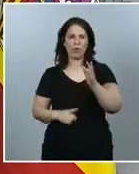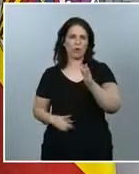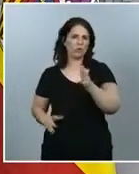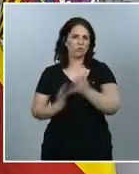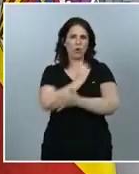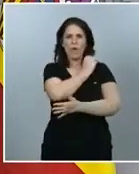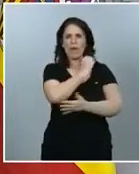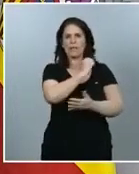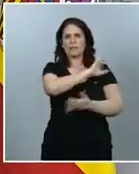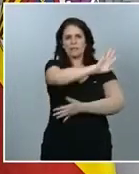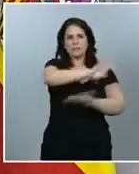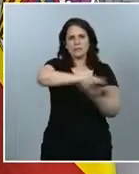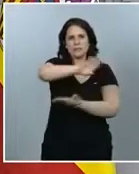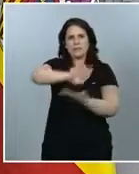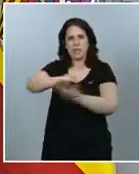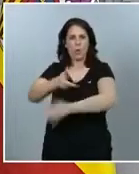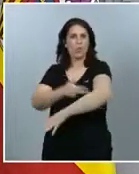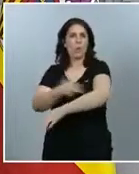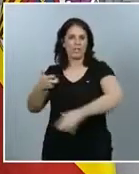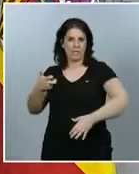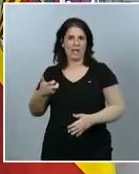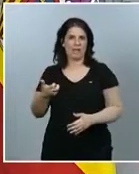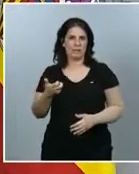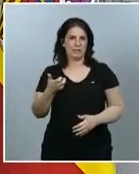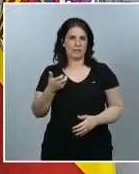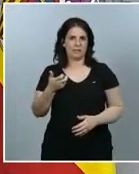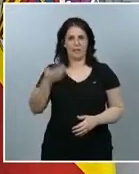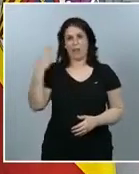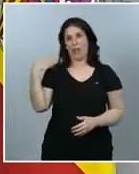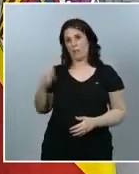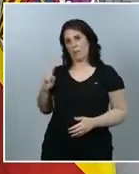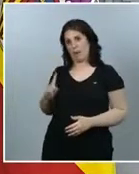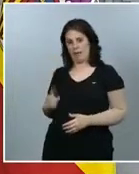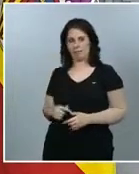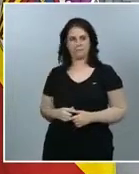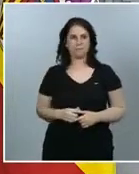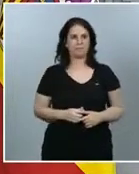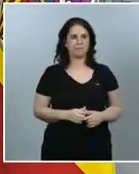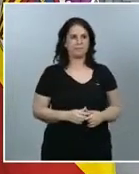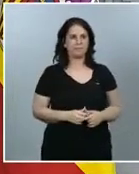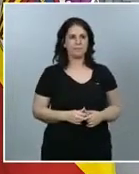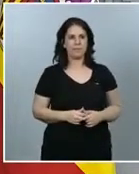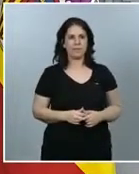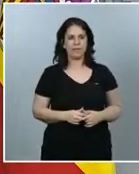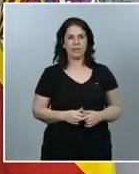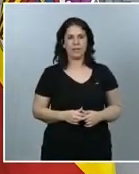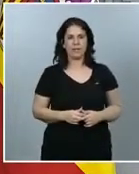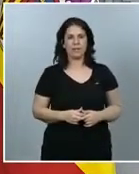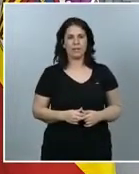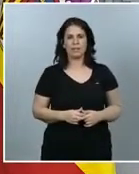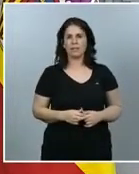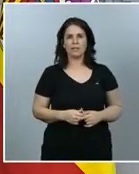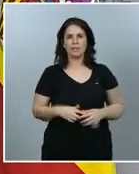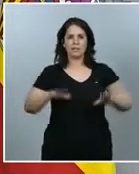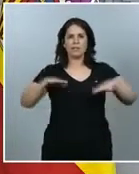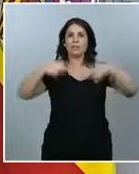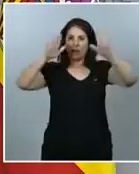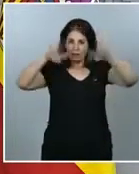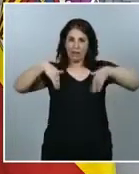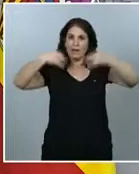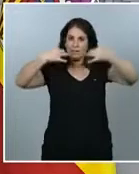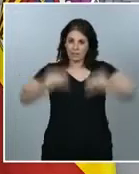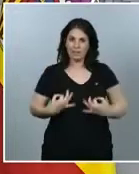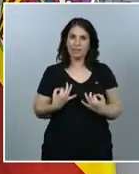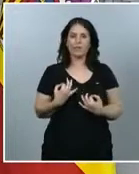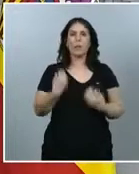correspondientes a la primera ronda y lo que se confirma realmente fueron los mismos datos de acuerdo